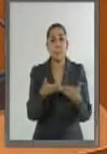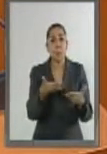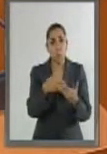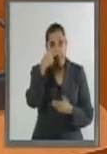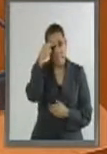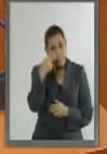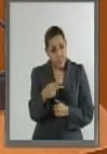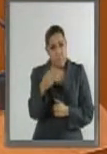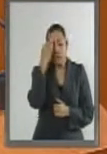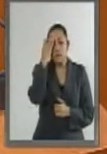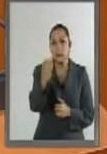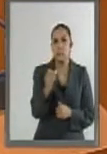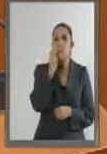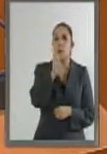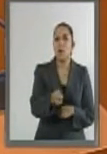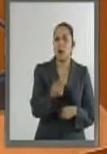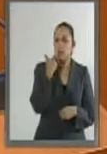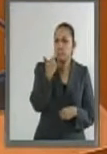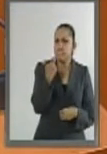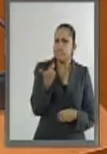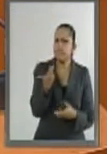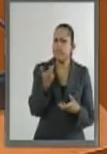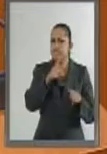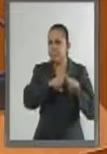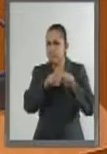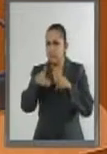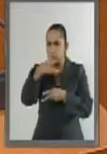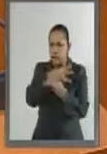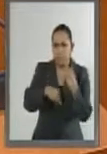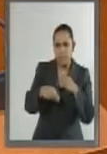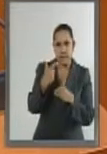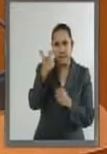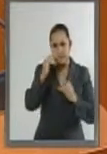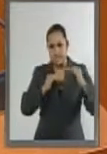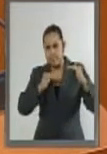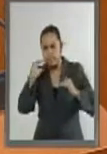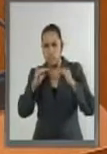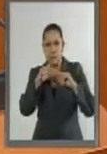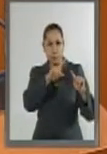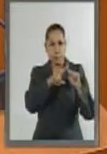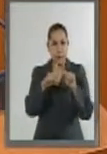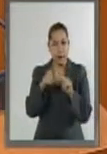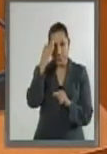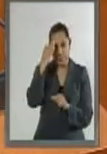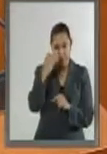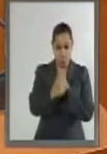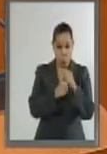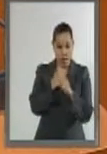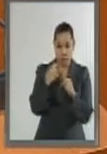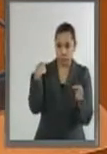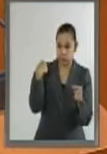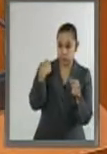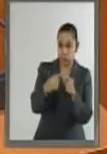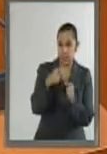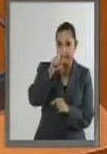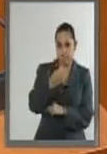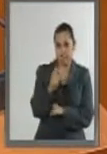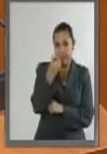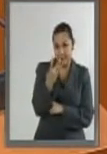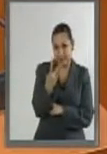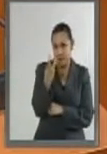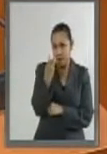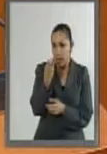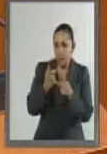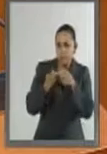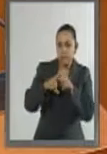una pujante vocación exportadora que se ha consolidado durante los 23 años de vigencia